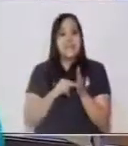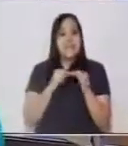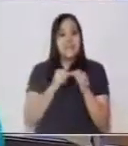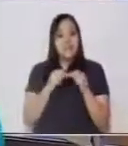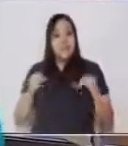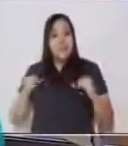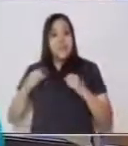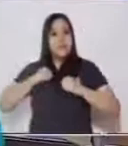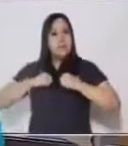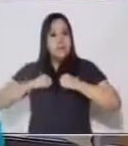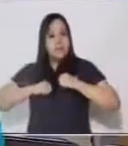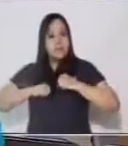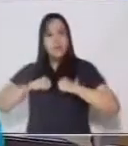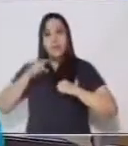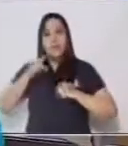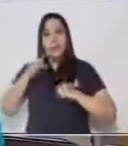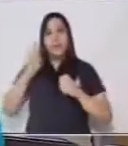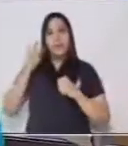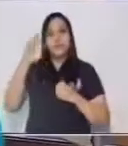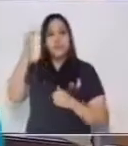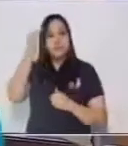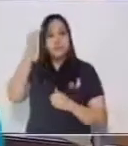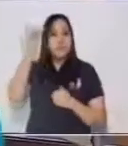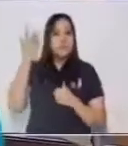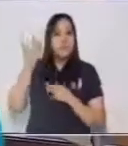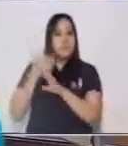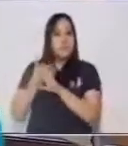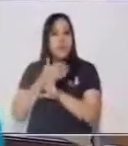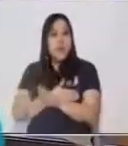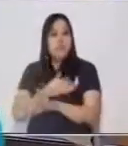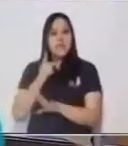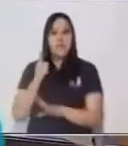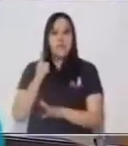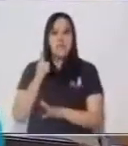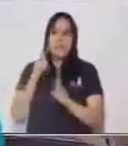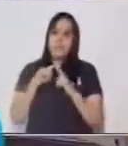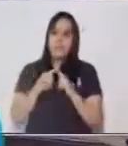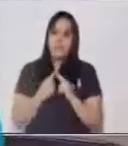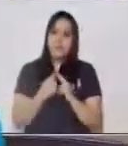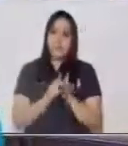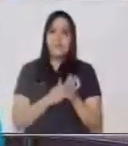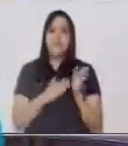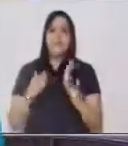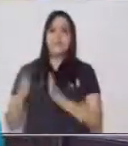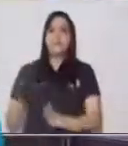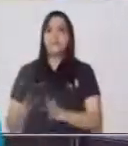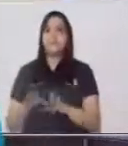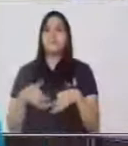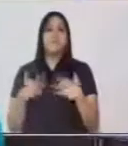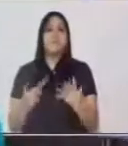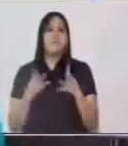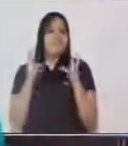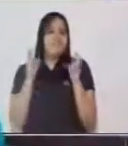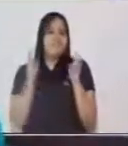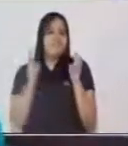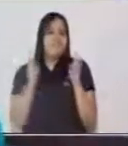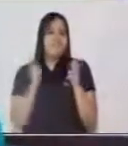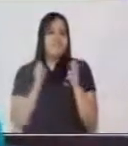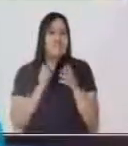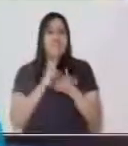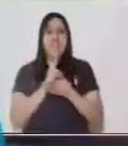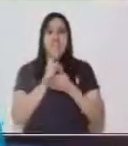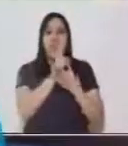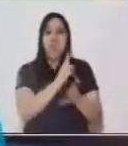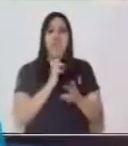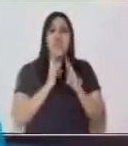conocimientos previos, vamos a empezar con el tema de hoy. Antes de ello, vamos a ver a qué le llamamos el valor relativo.